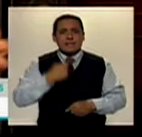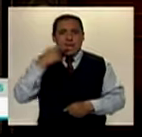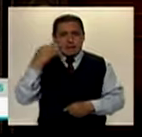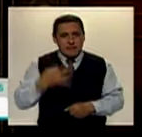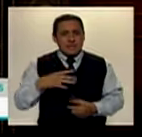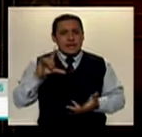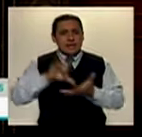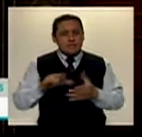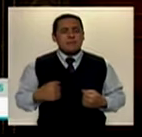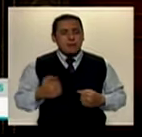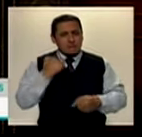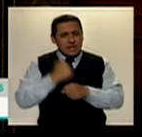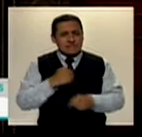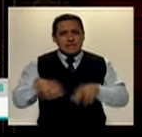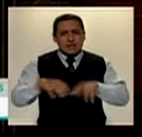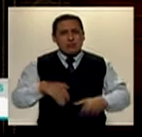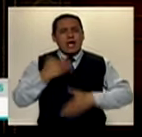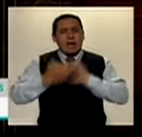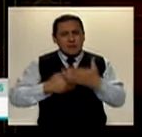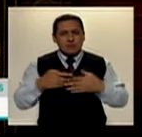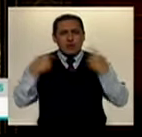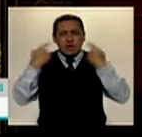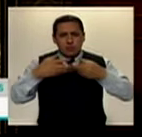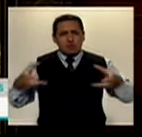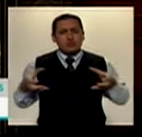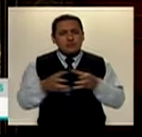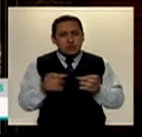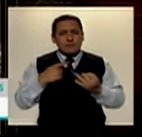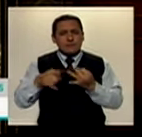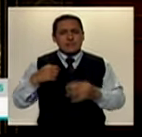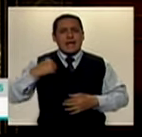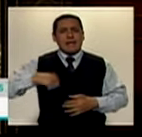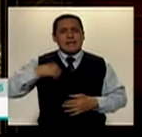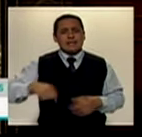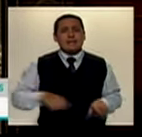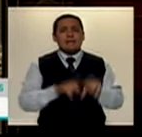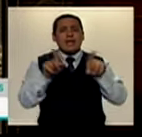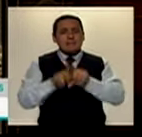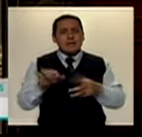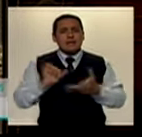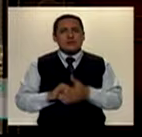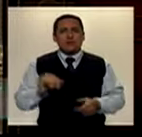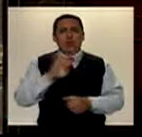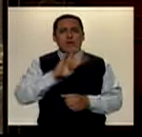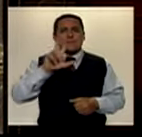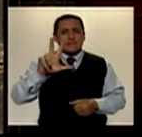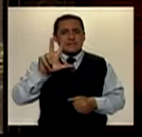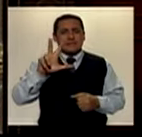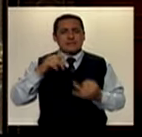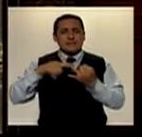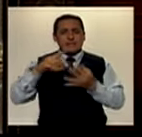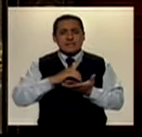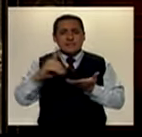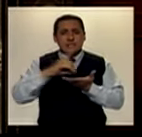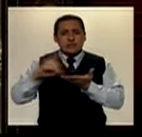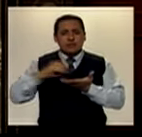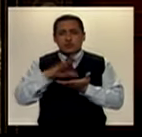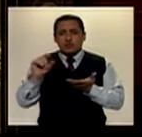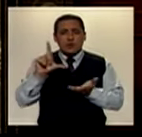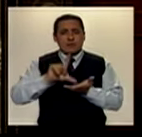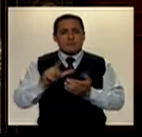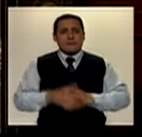Lima vamos a hacer un trabajo mancomunado con todos los alcaldes que son 43 los distritos de Lima